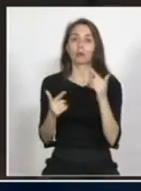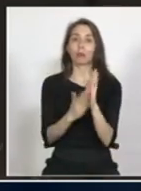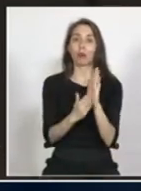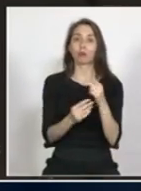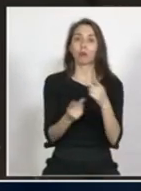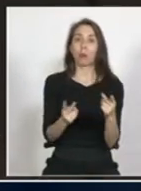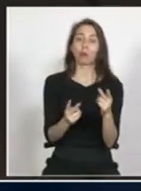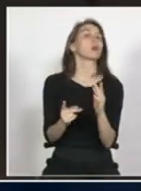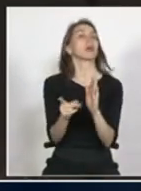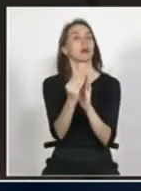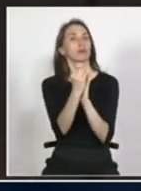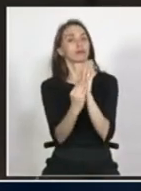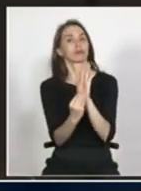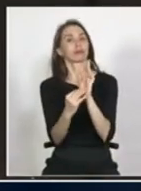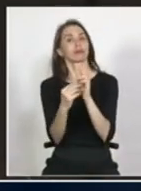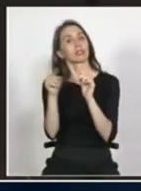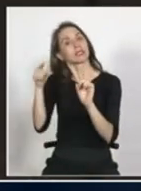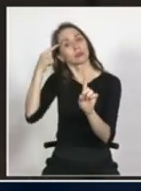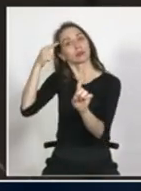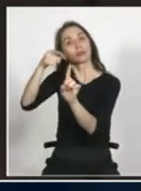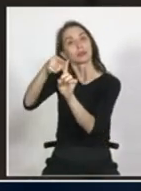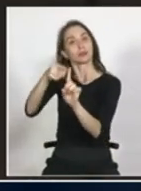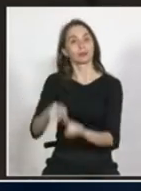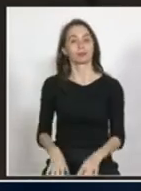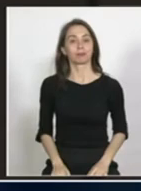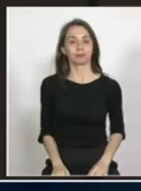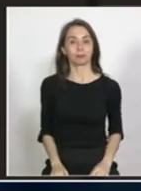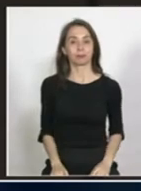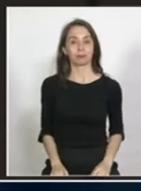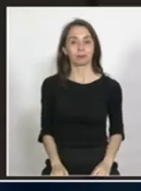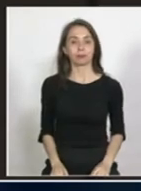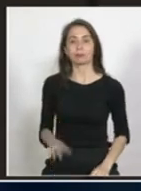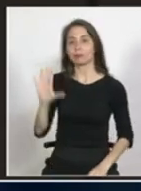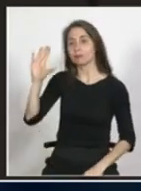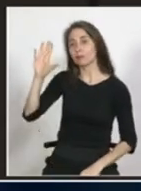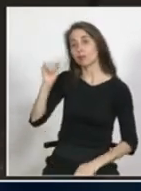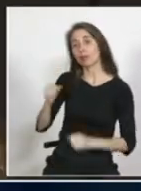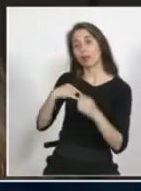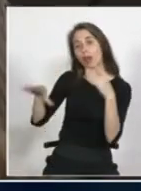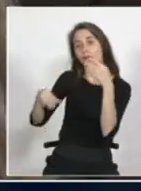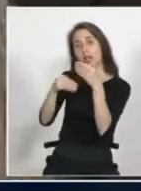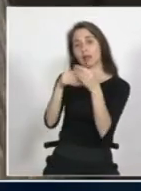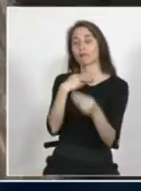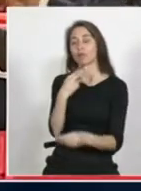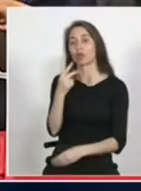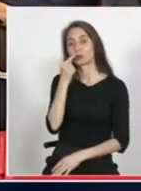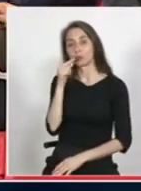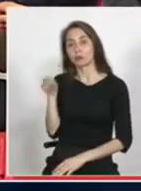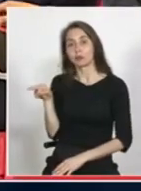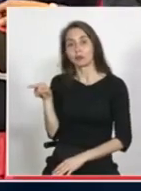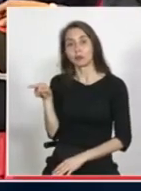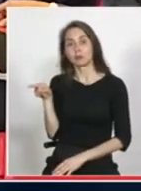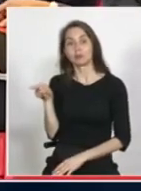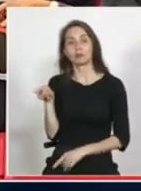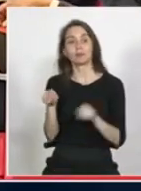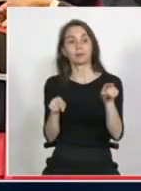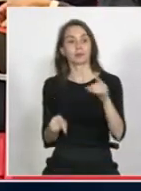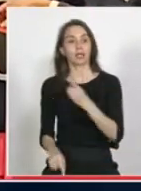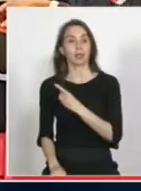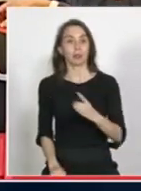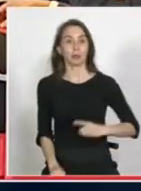estar reflejado ese espíritu ¿puedo sumar algo? muy breve es que tiene relación con lo que decía el diputado